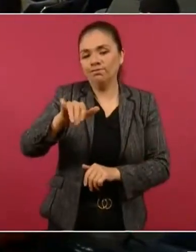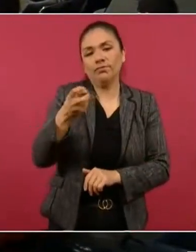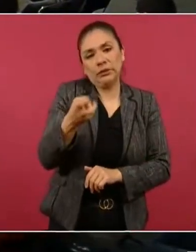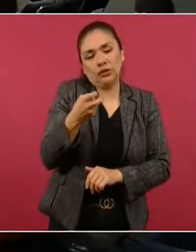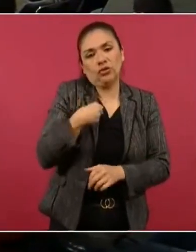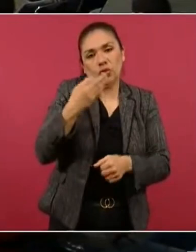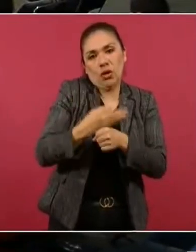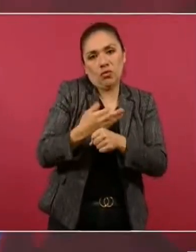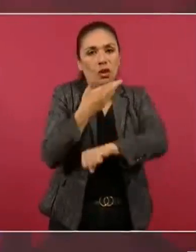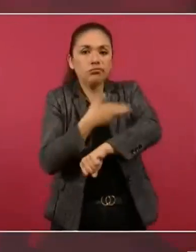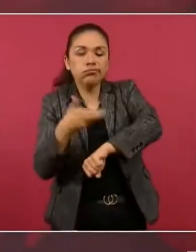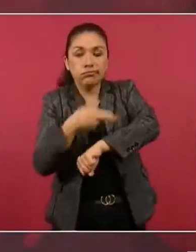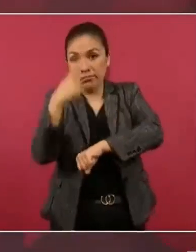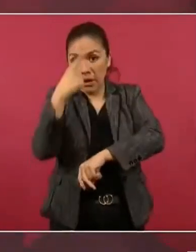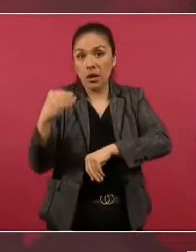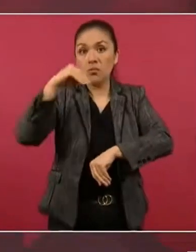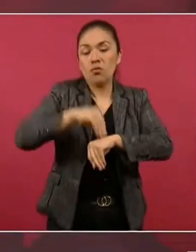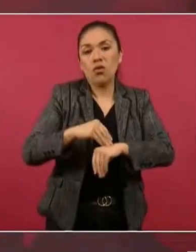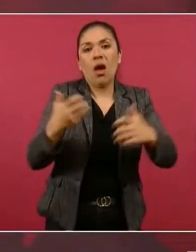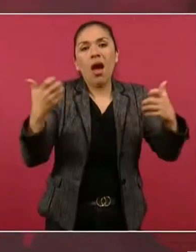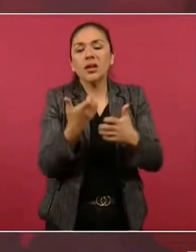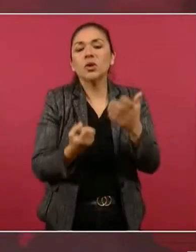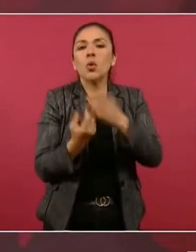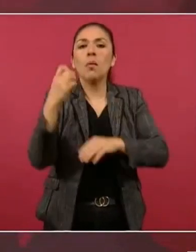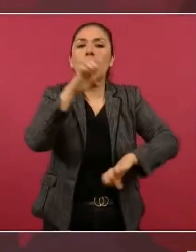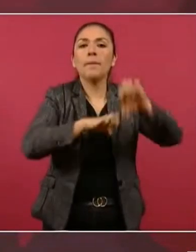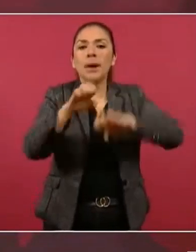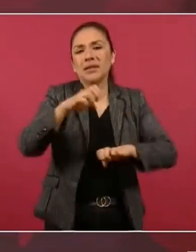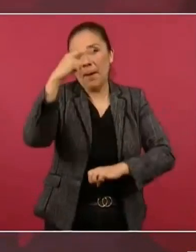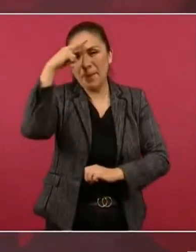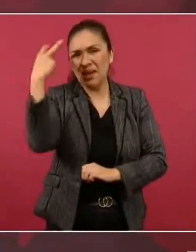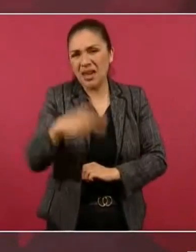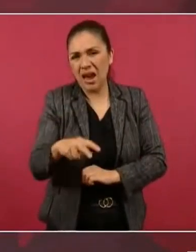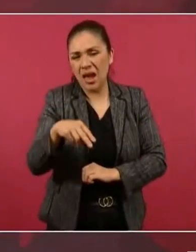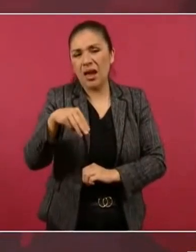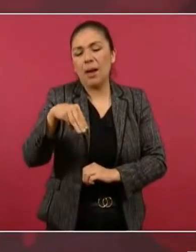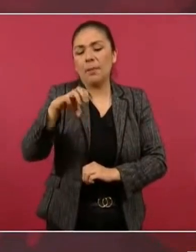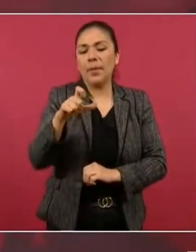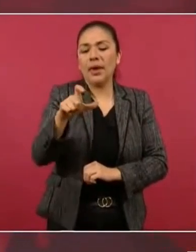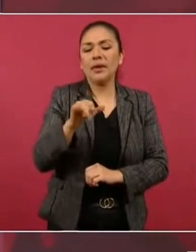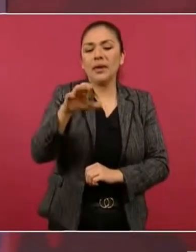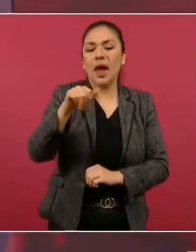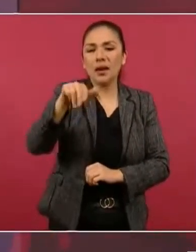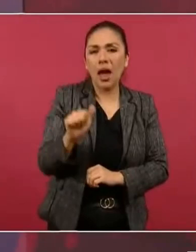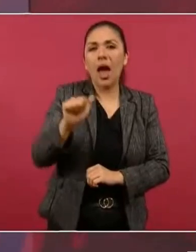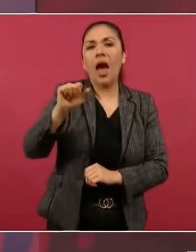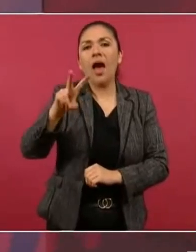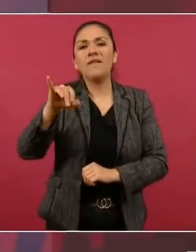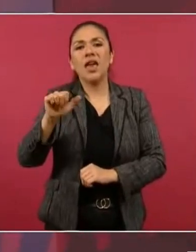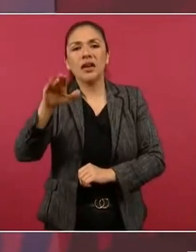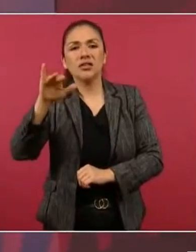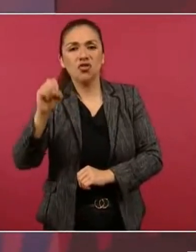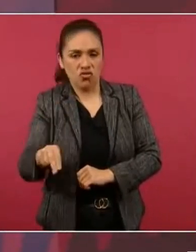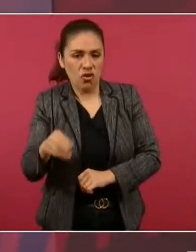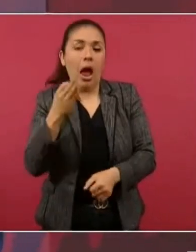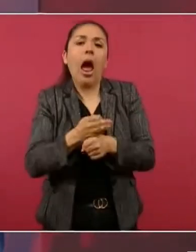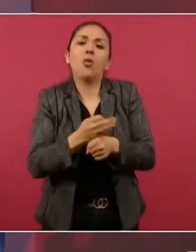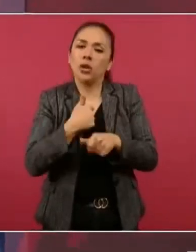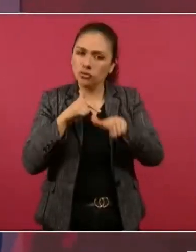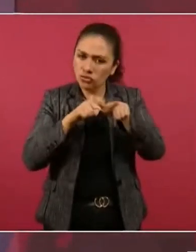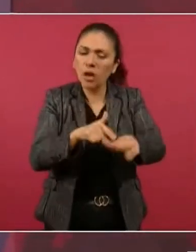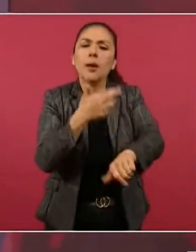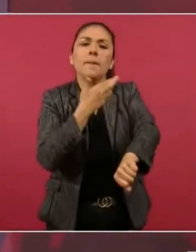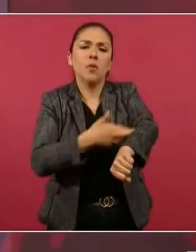la creación de mexicana de aviación. Estamos en ese proceso. Se ha